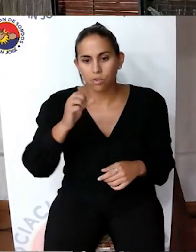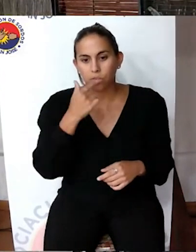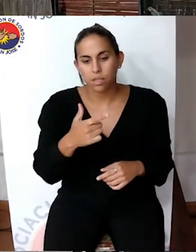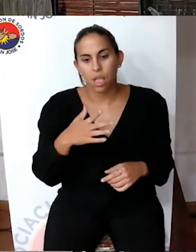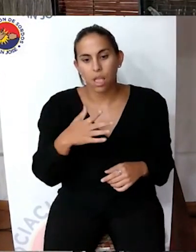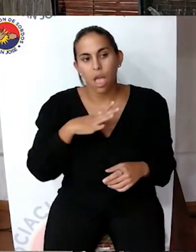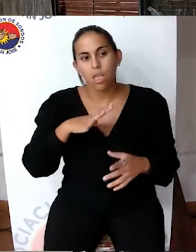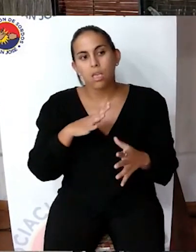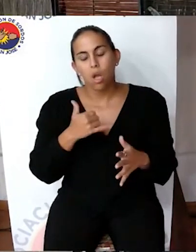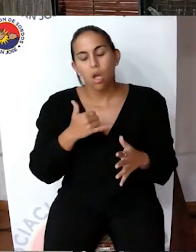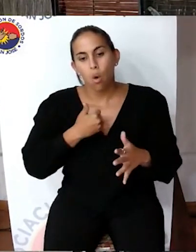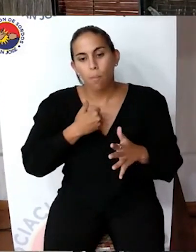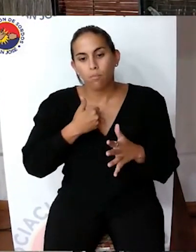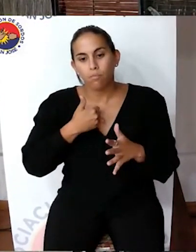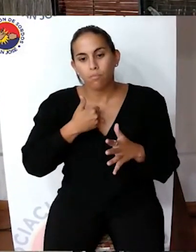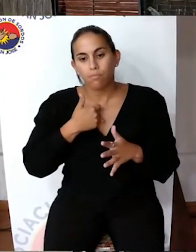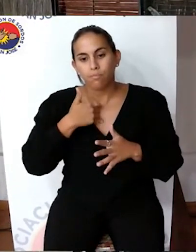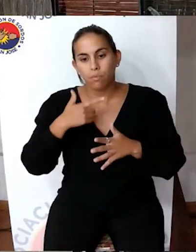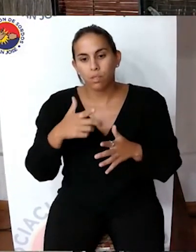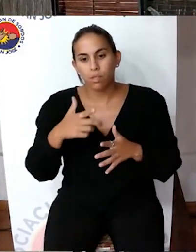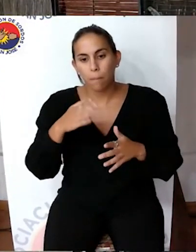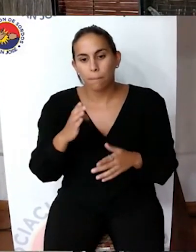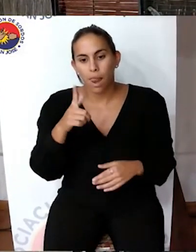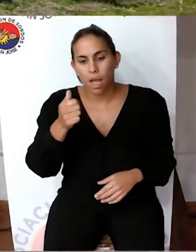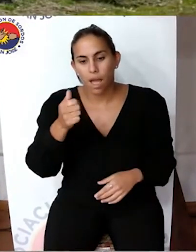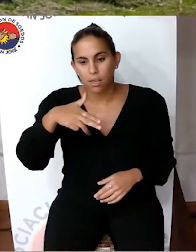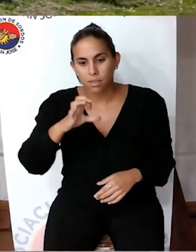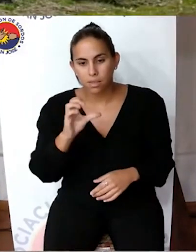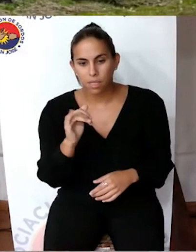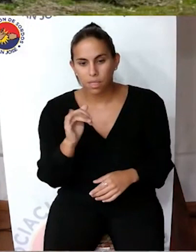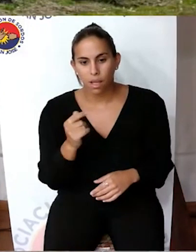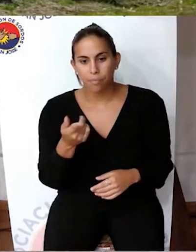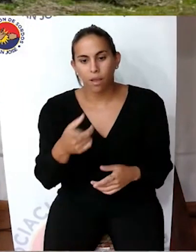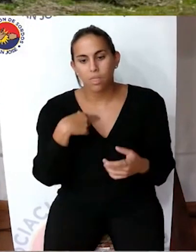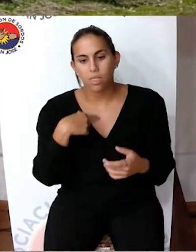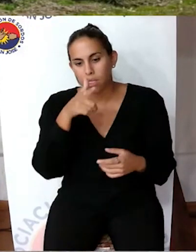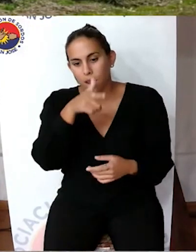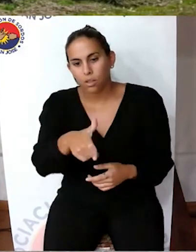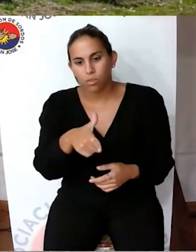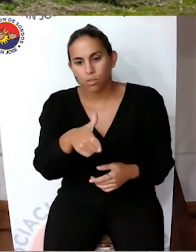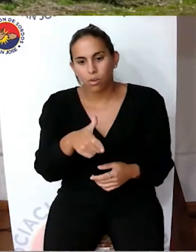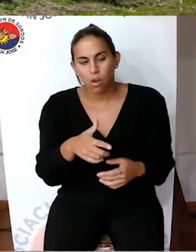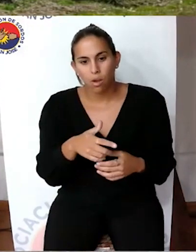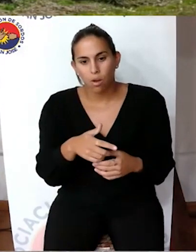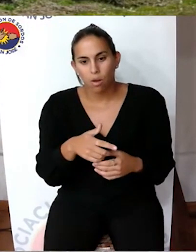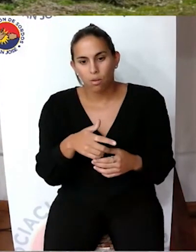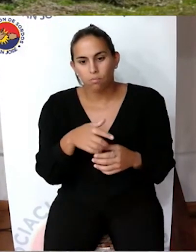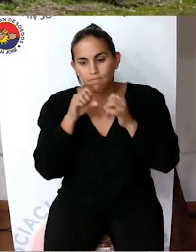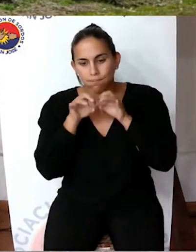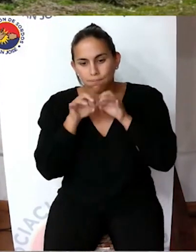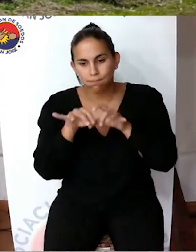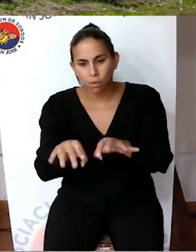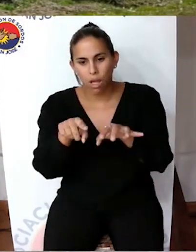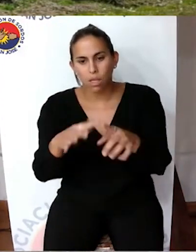uso de plaguicidas. Y hablar del uso de plaguicidas nos lleva directamente a hablar de la contaminación ambiental con la